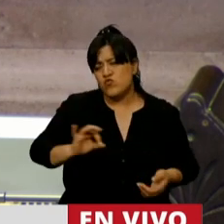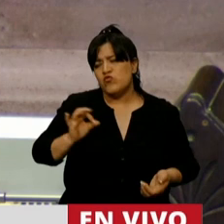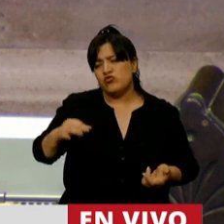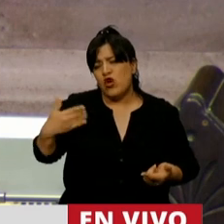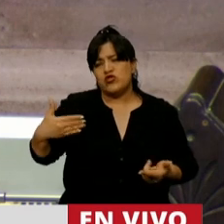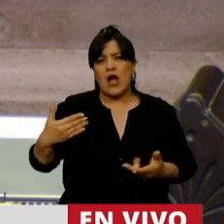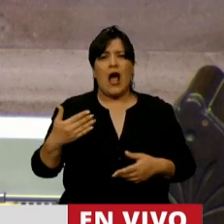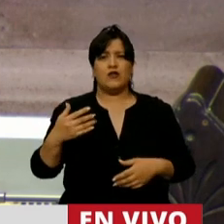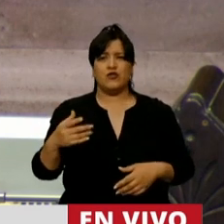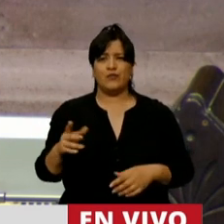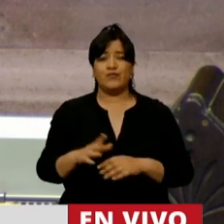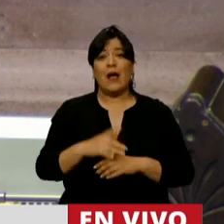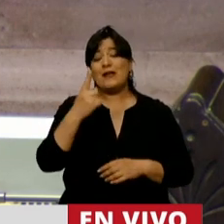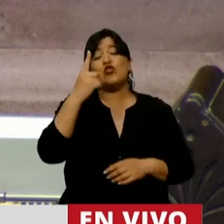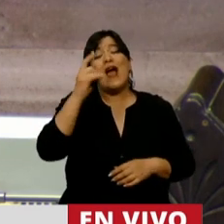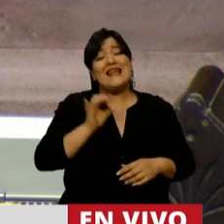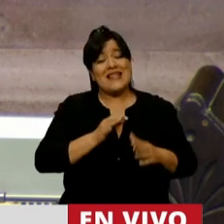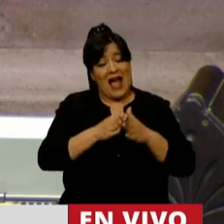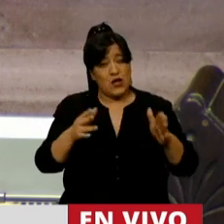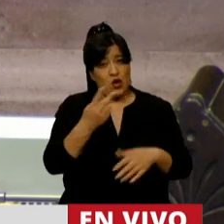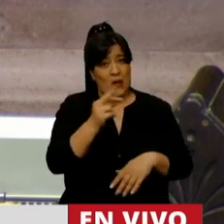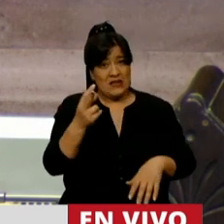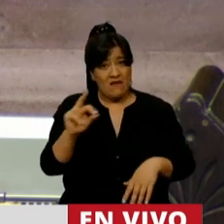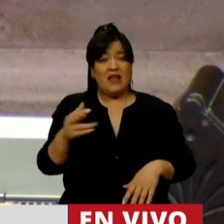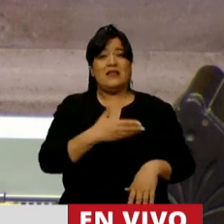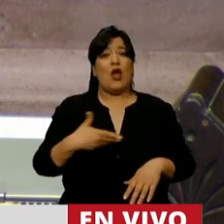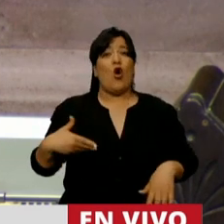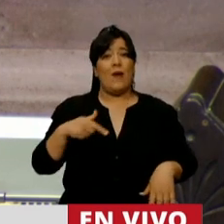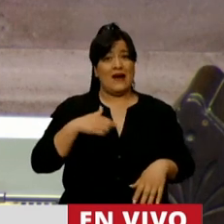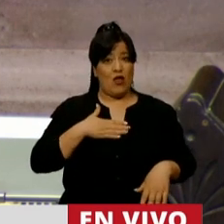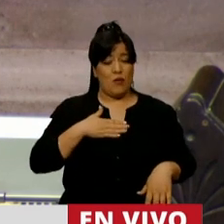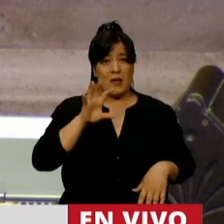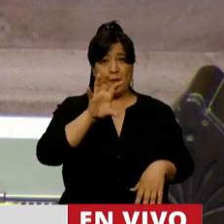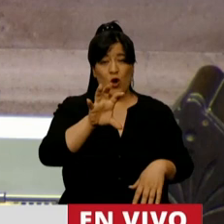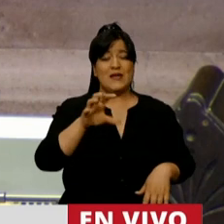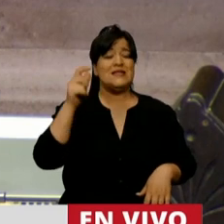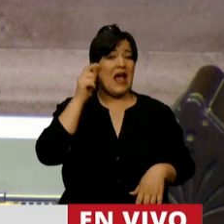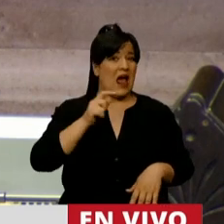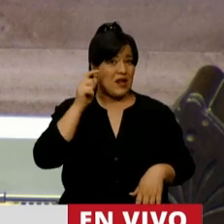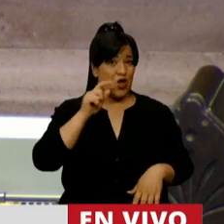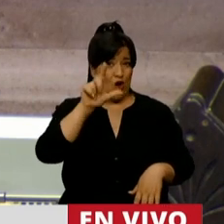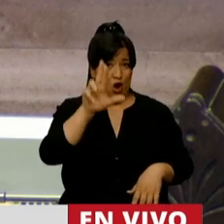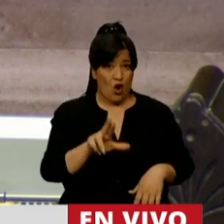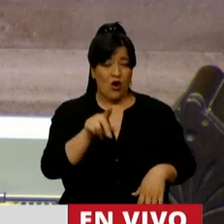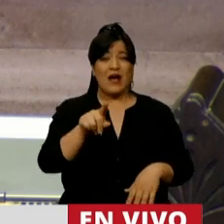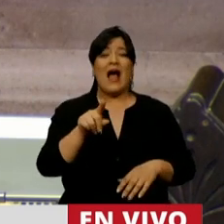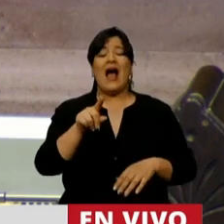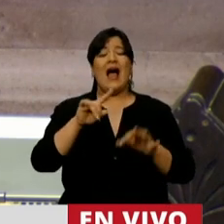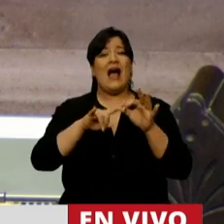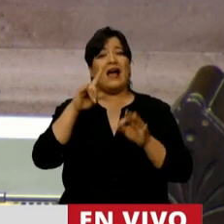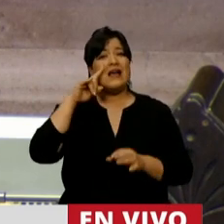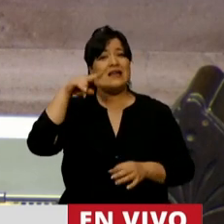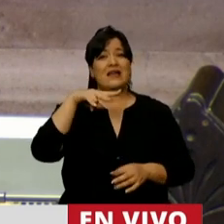al gobernador de mi provincia, La Rioja, Ricardo Quintela,